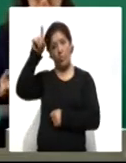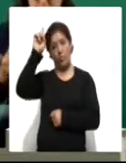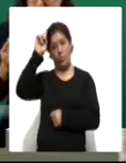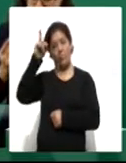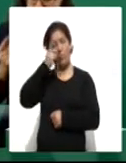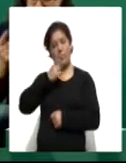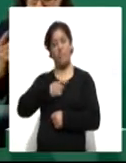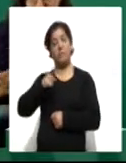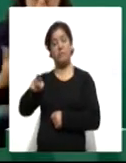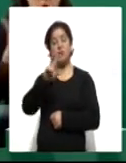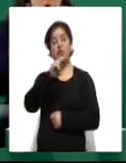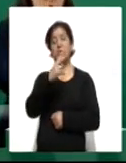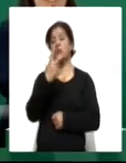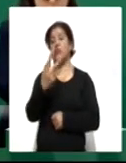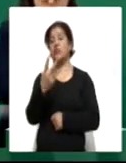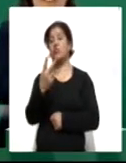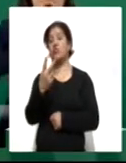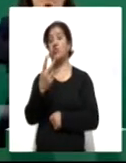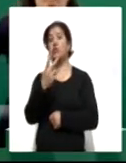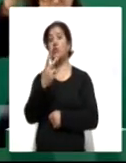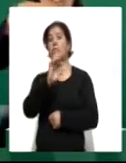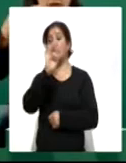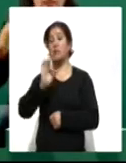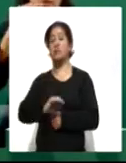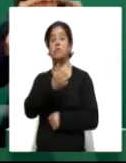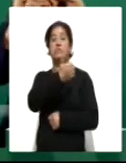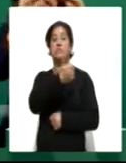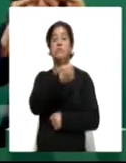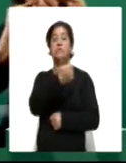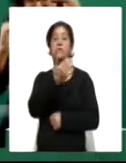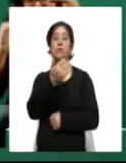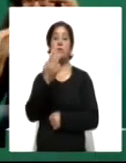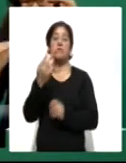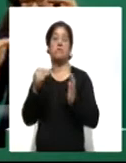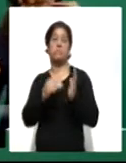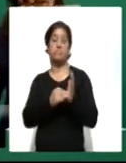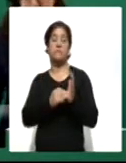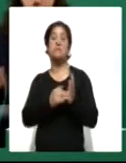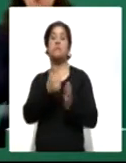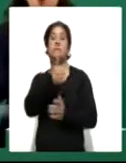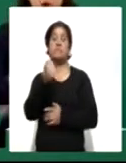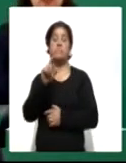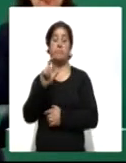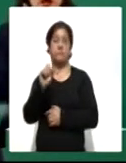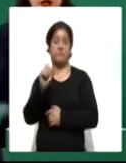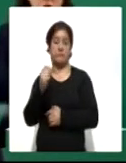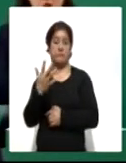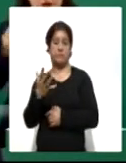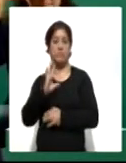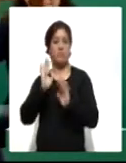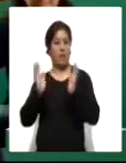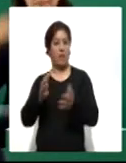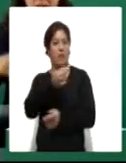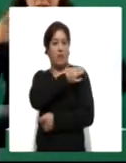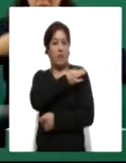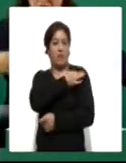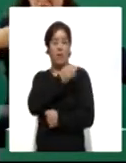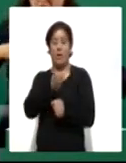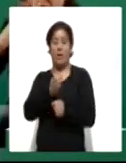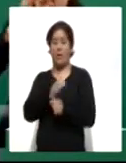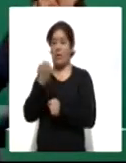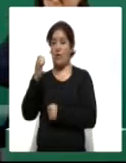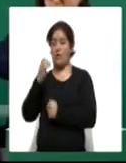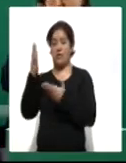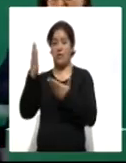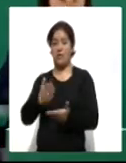el 82% de las 53.625 han sido aplicadas a la fecha y este 5 de enero arribará un nuevo embarque de